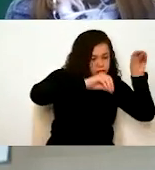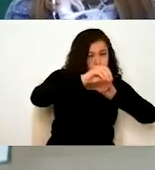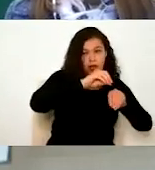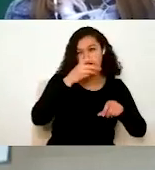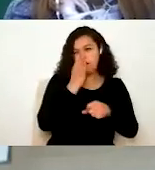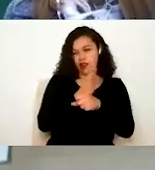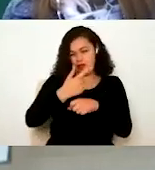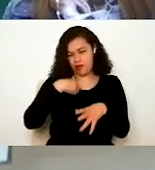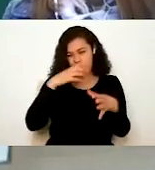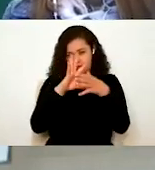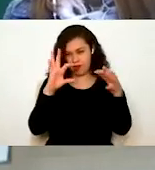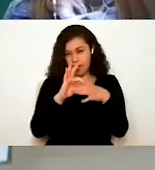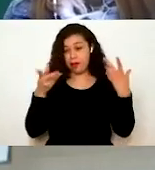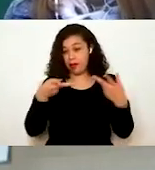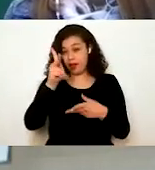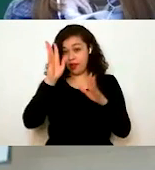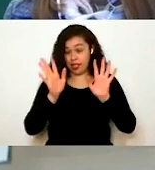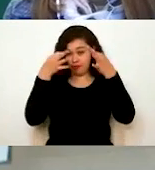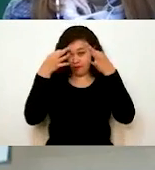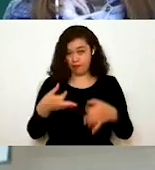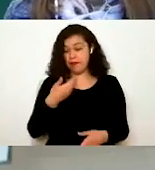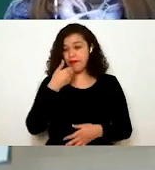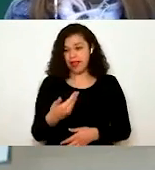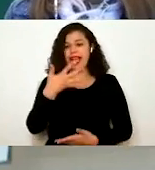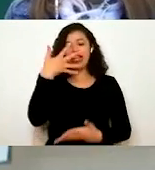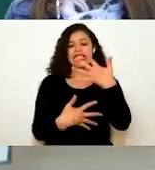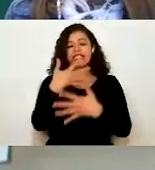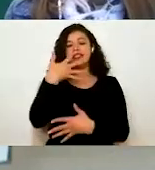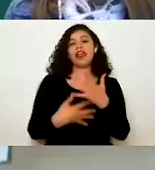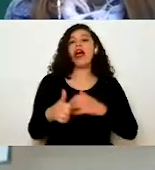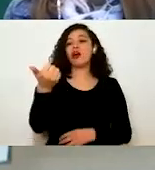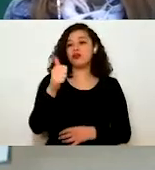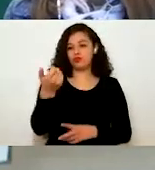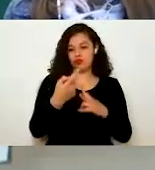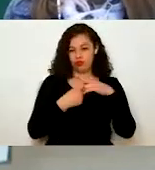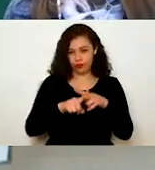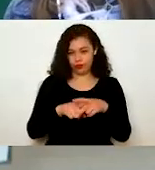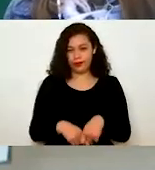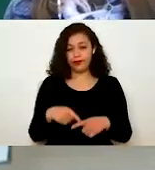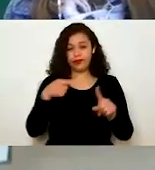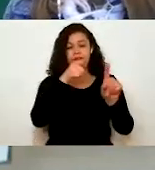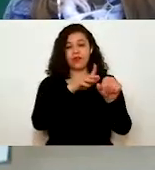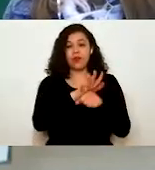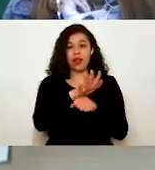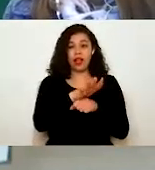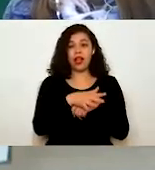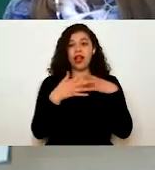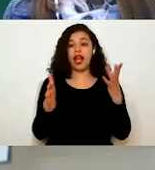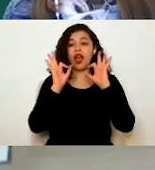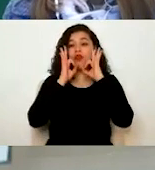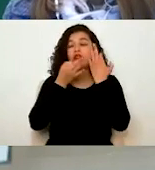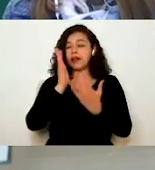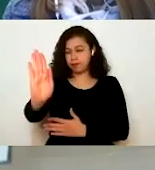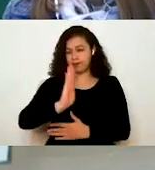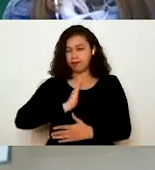formalmente inicia el 15 de agosto. El objetivo de la mesa de ayuda es atender de manera personalizada y